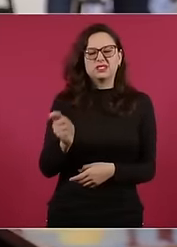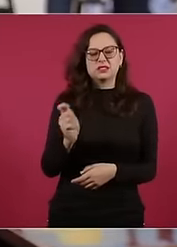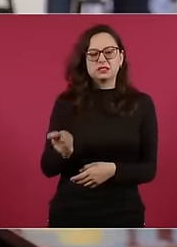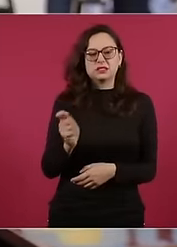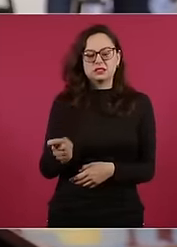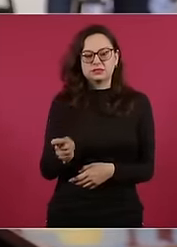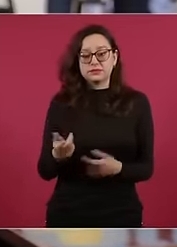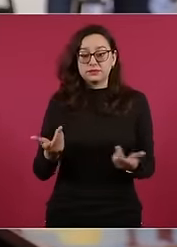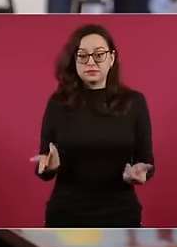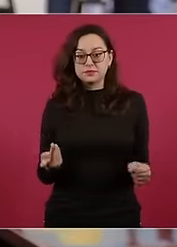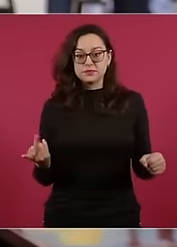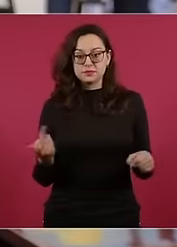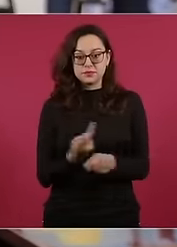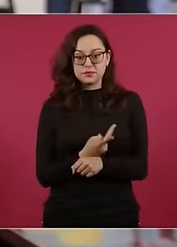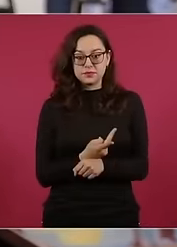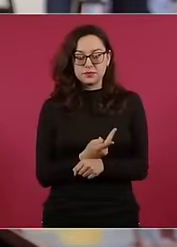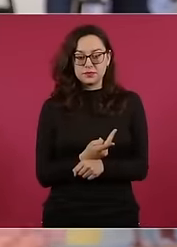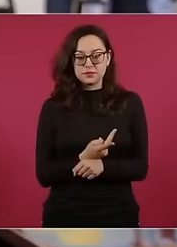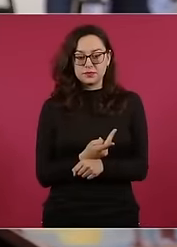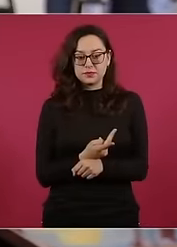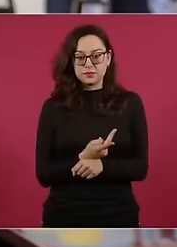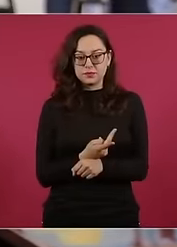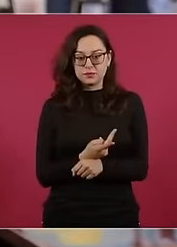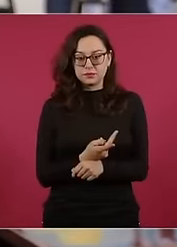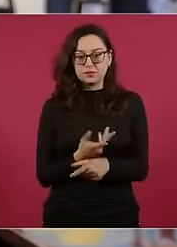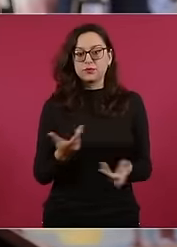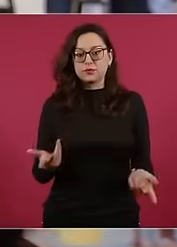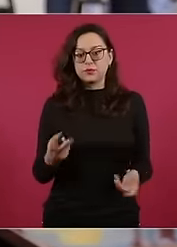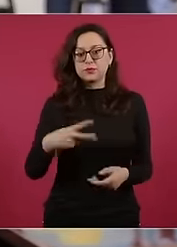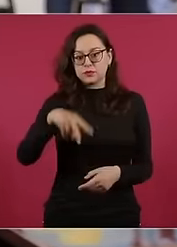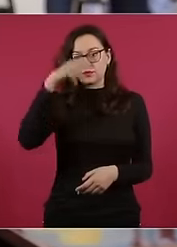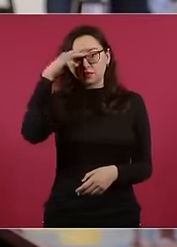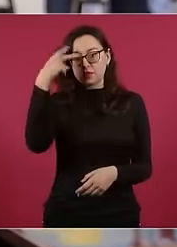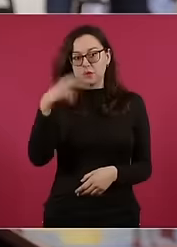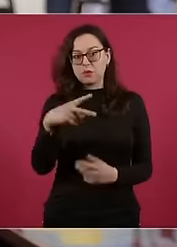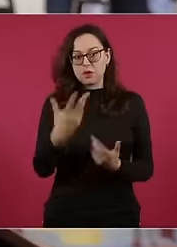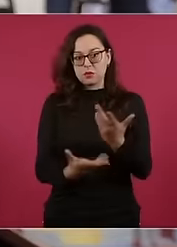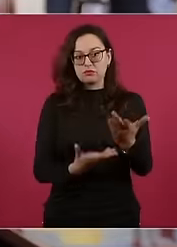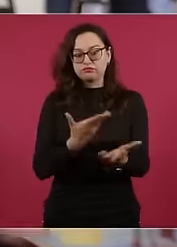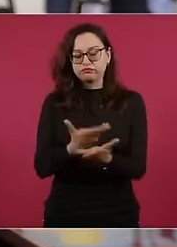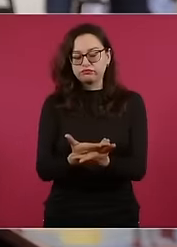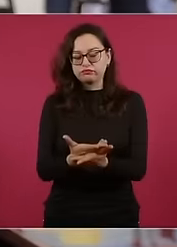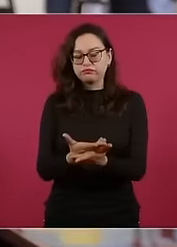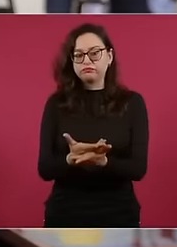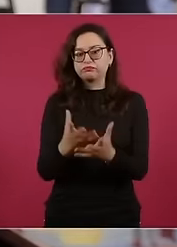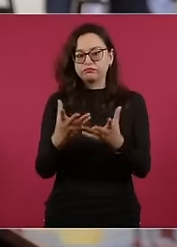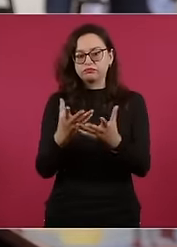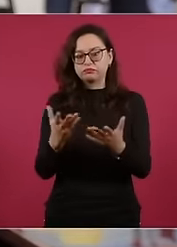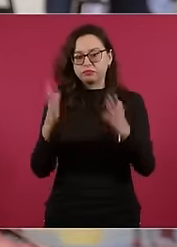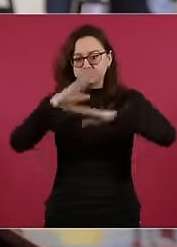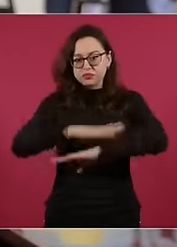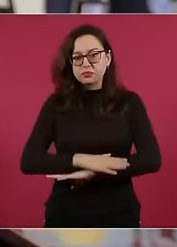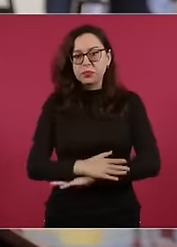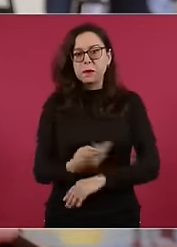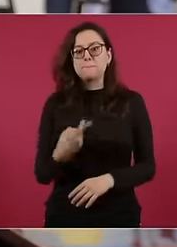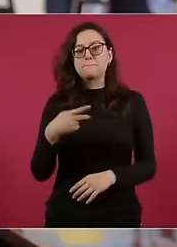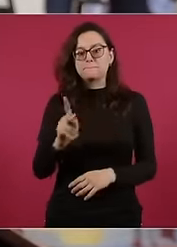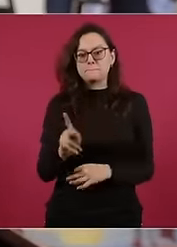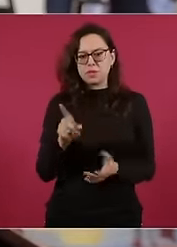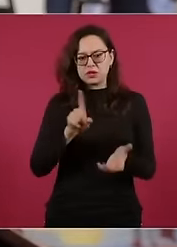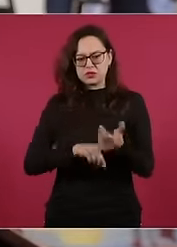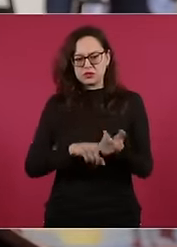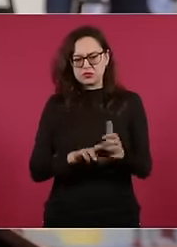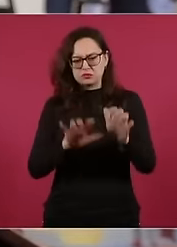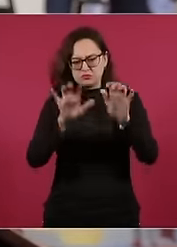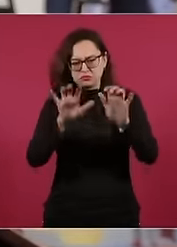la posición de ningún otro orden en mediación. Bueno, por una única solución a la mediación, pero en el comunicado hay una parte donde se